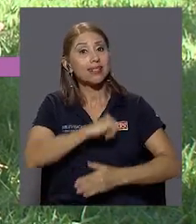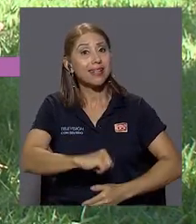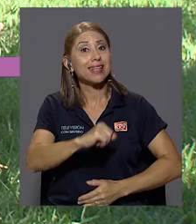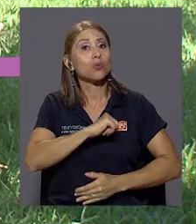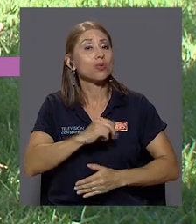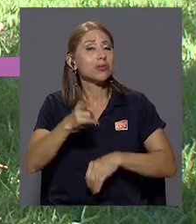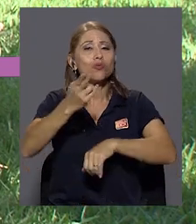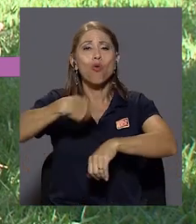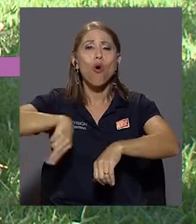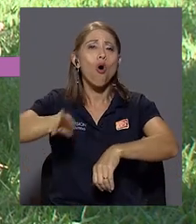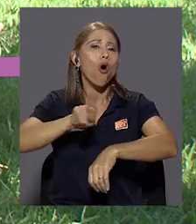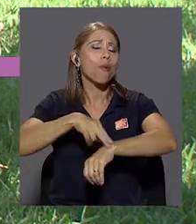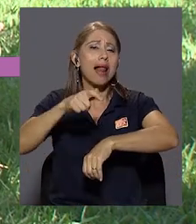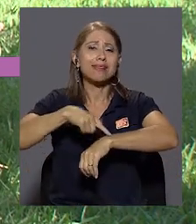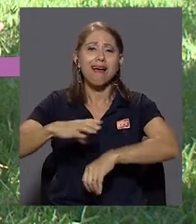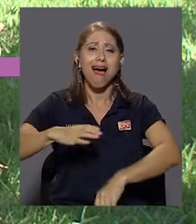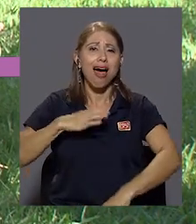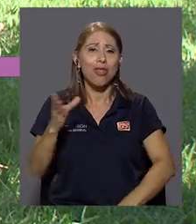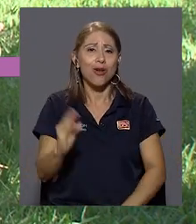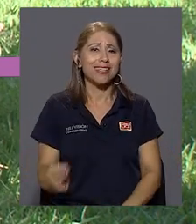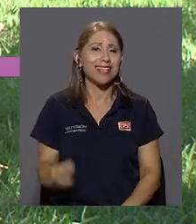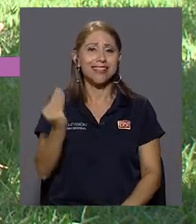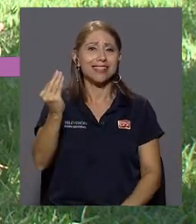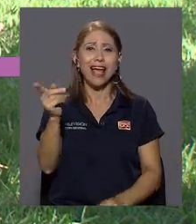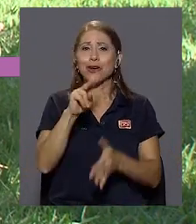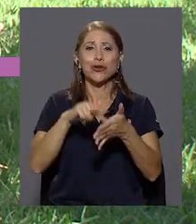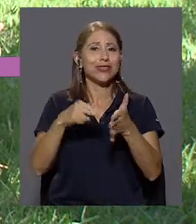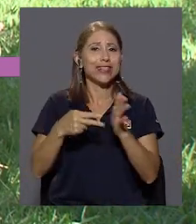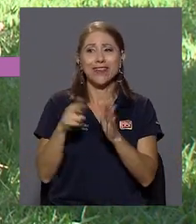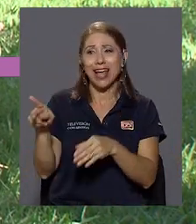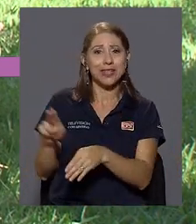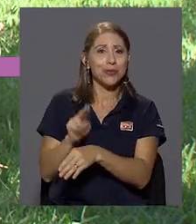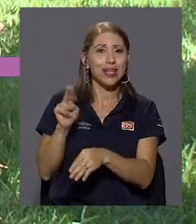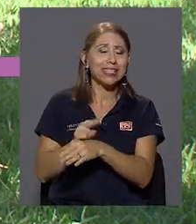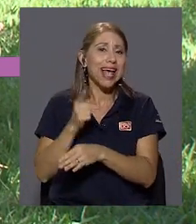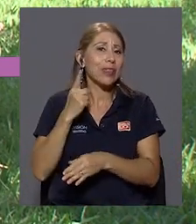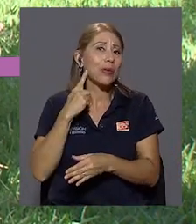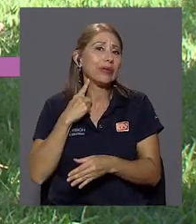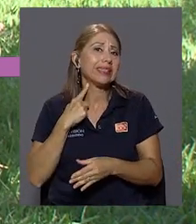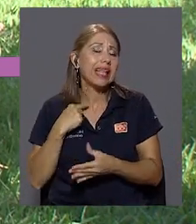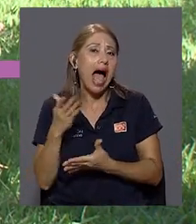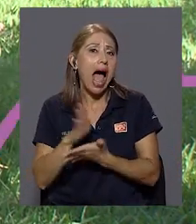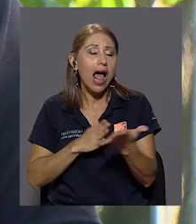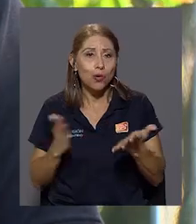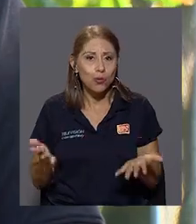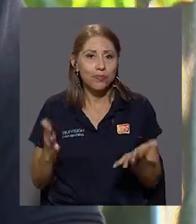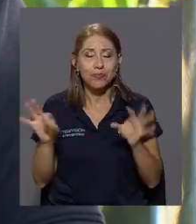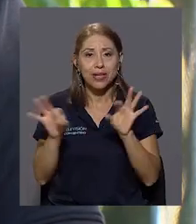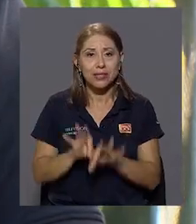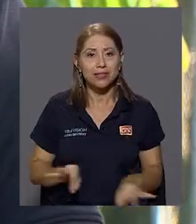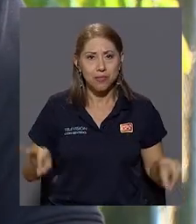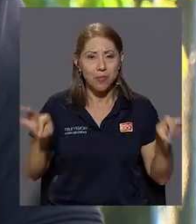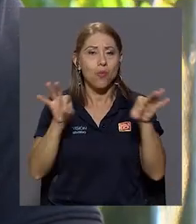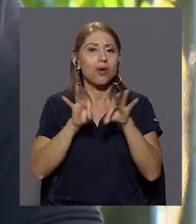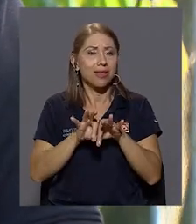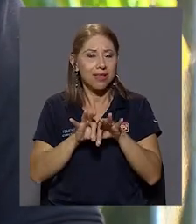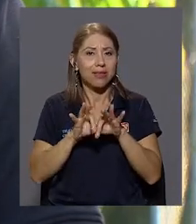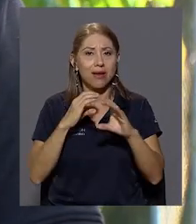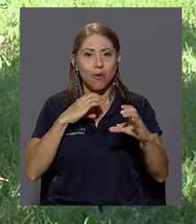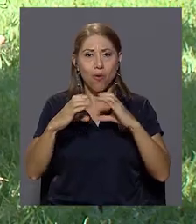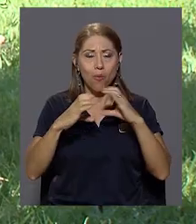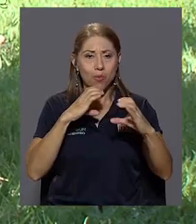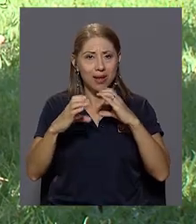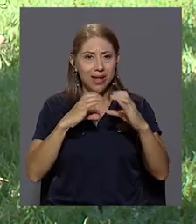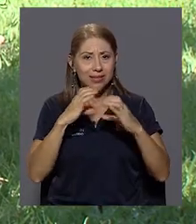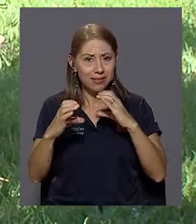normales de la adolescencia, ¿verdad? Y no necesariamente es porque estén utilizando algún tipo de sustancia. ¿Es importante la